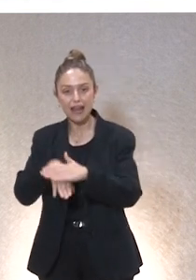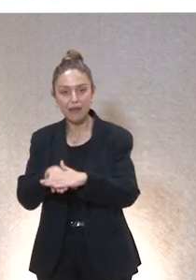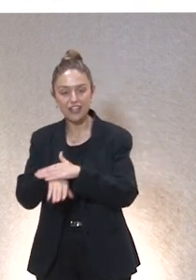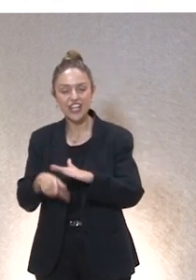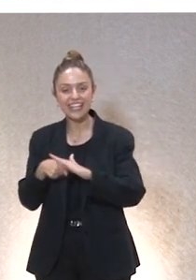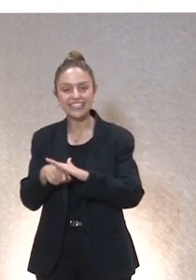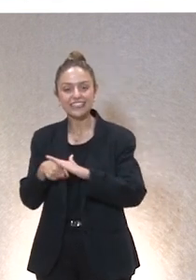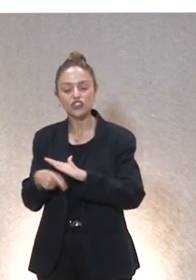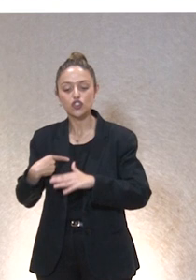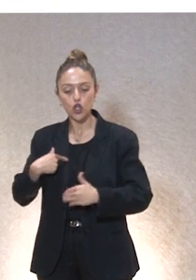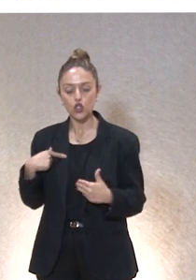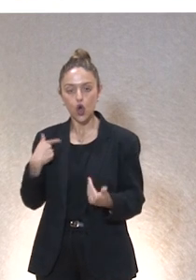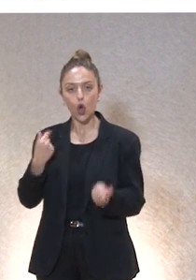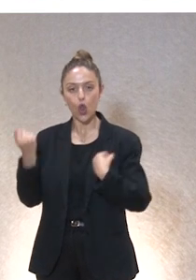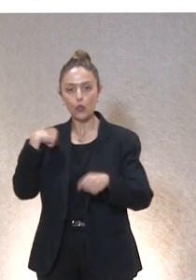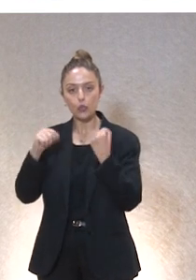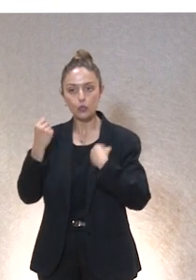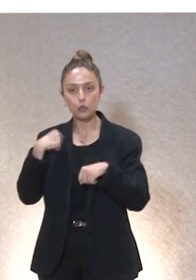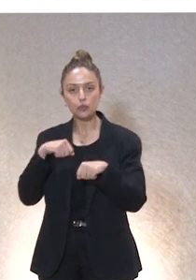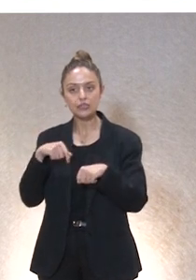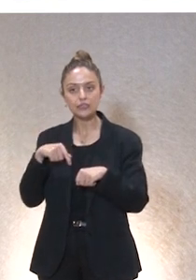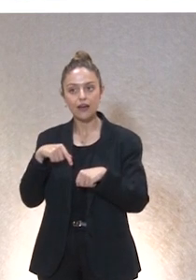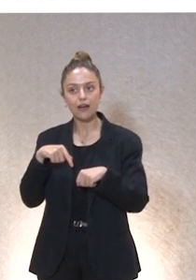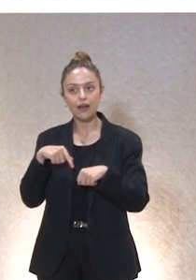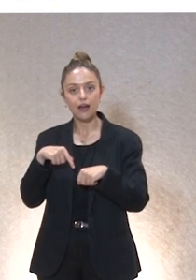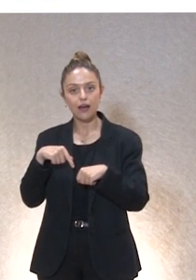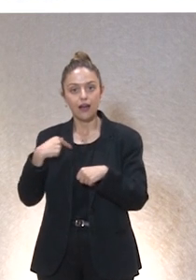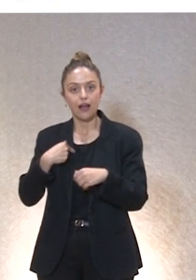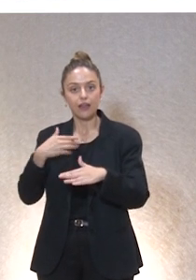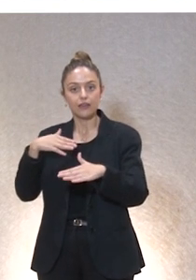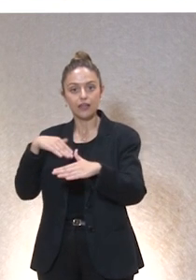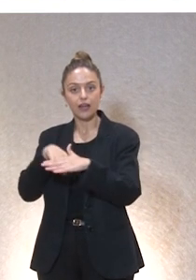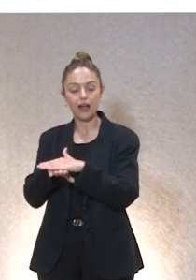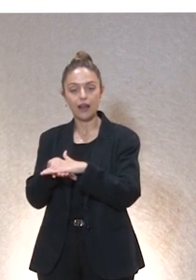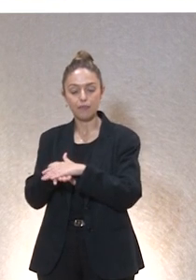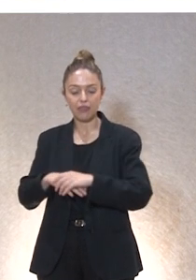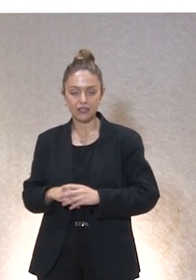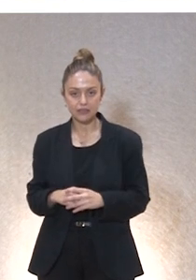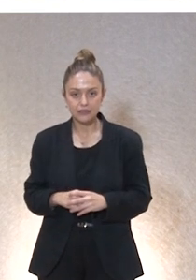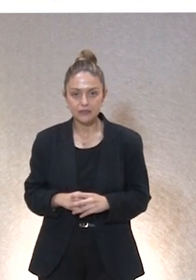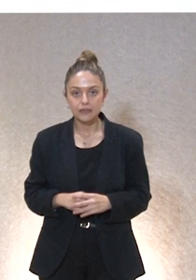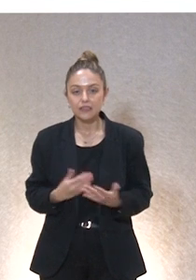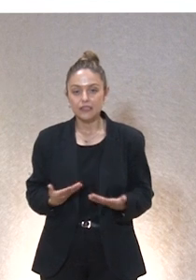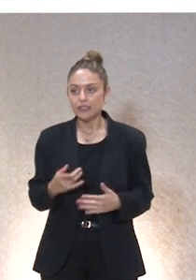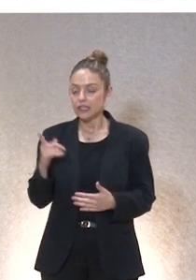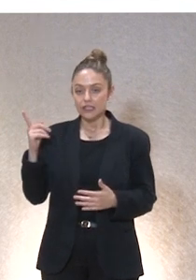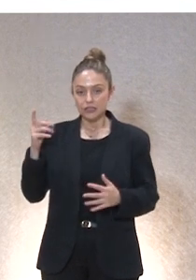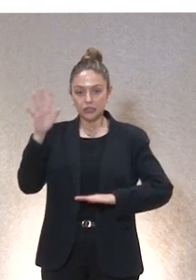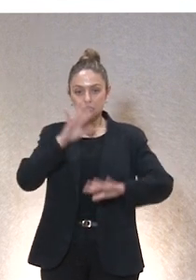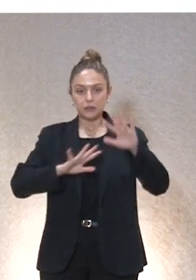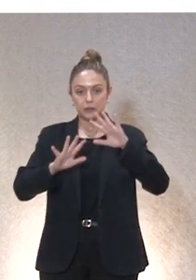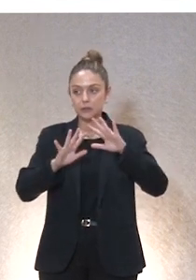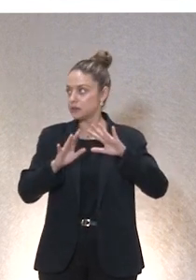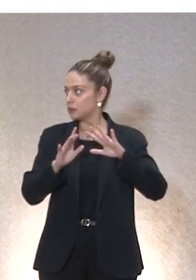gestión de nuestra conducta en este tipo de almacenes o de datos. Ahí hay un libro importante que les